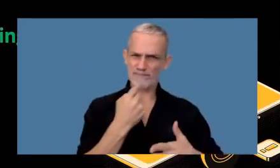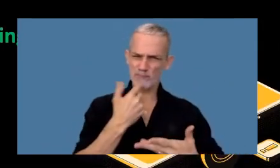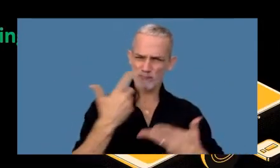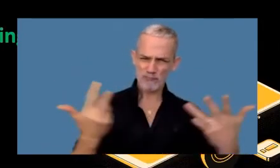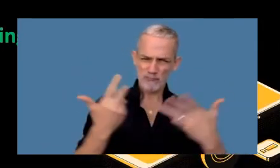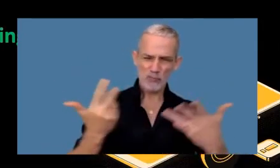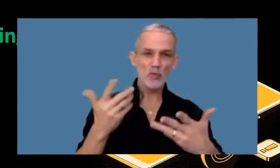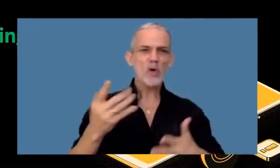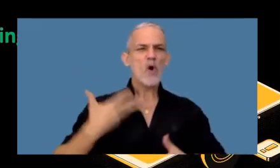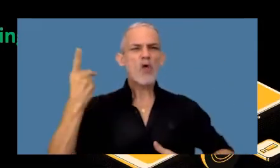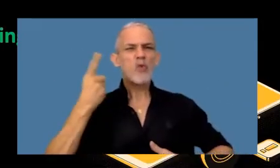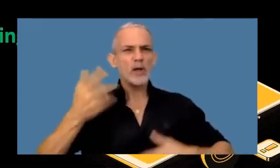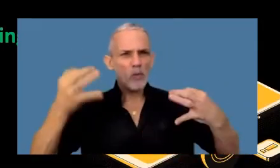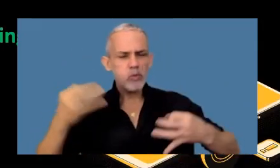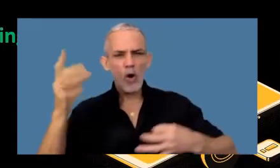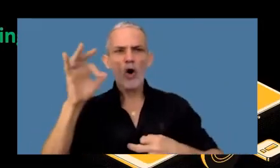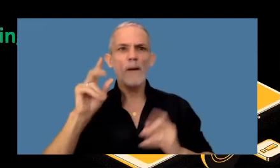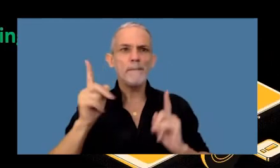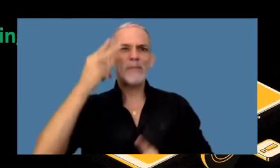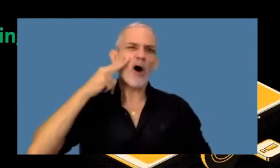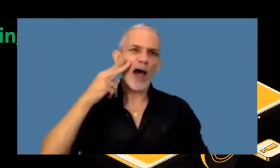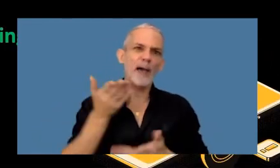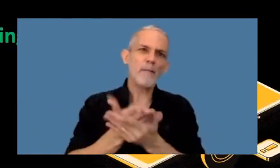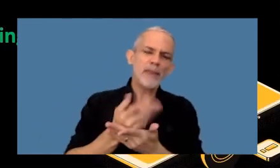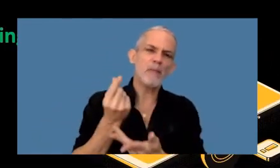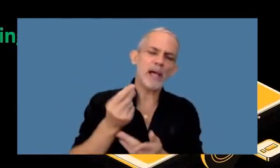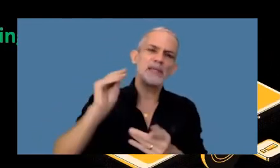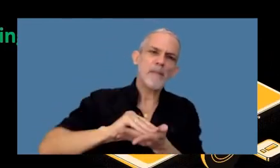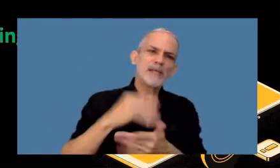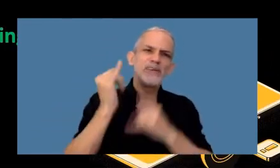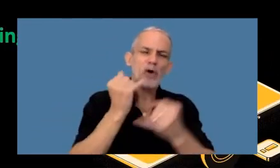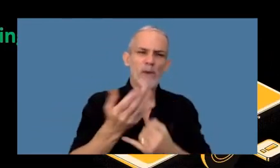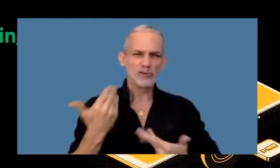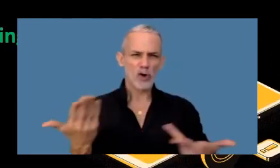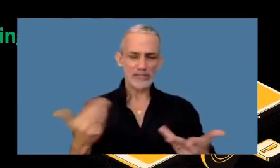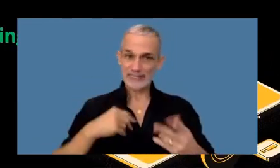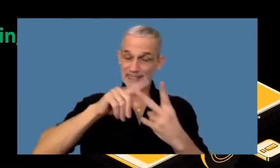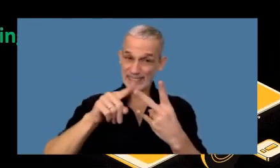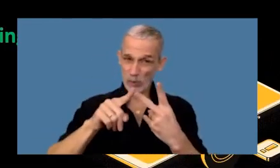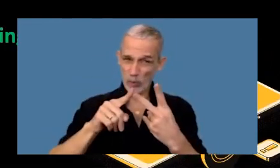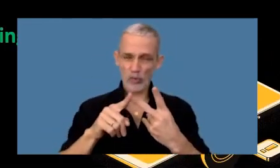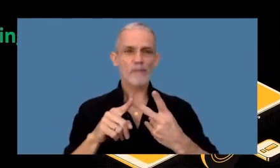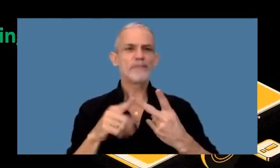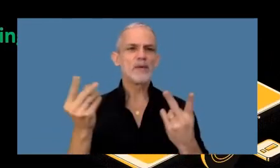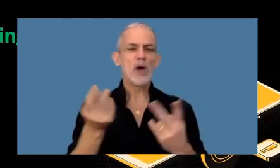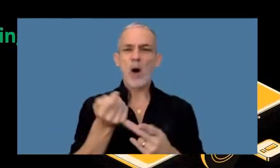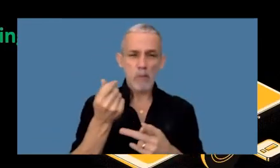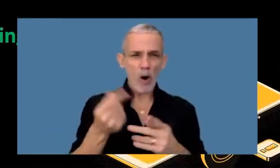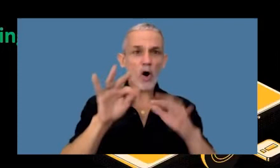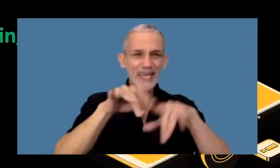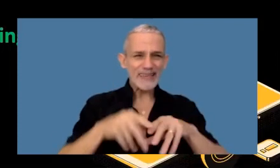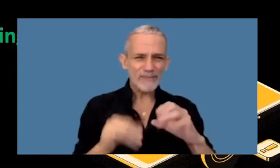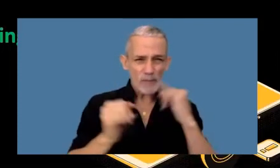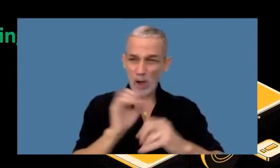si eran los dueños reales o eran los hackers que estaban intentando sacar información y lo segundo de los pocos que mandaron la